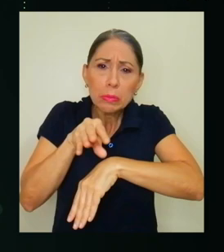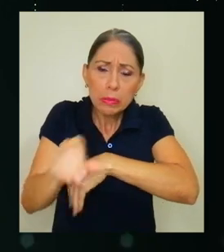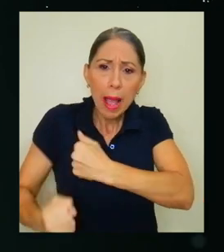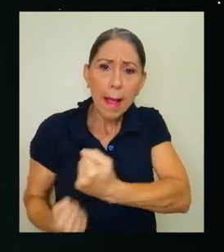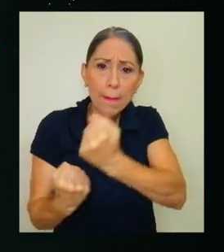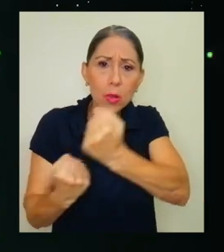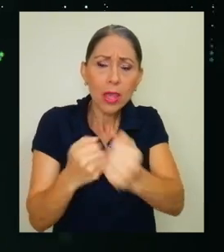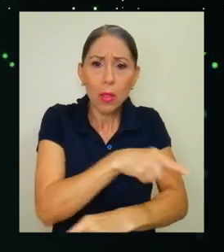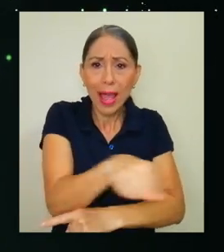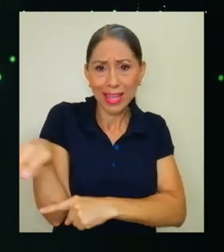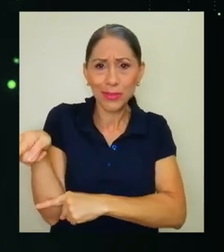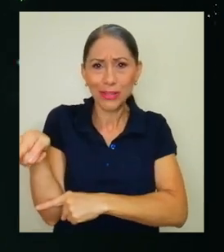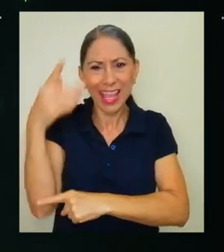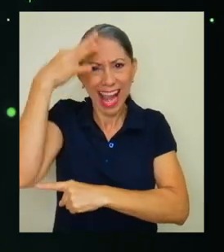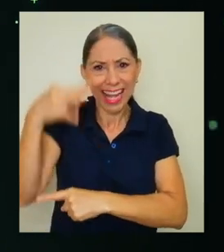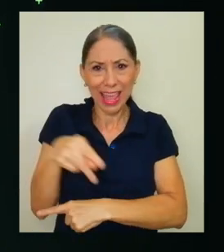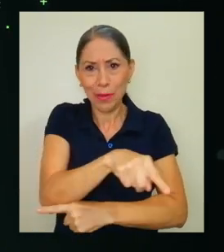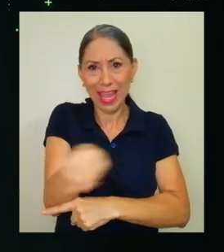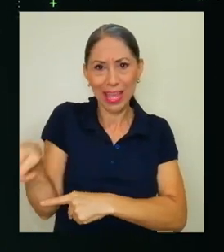durante todo este proceso.